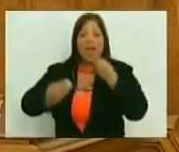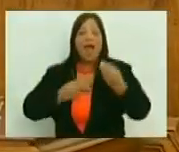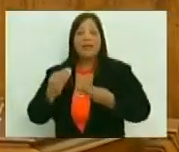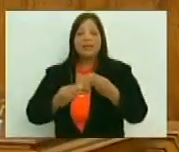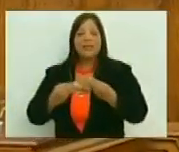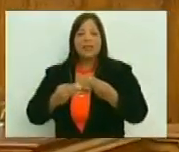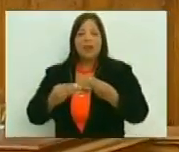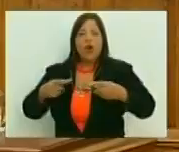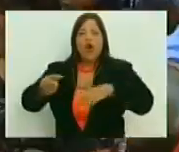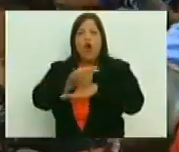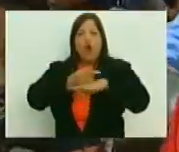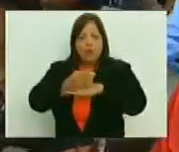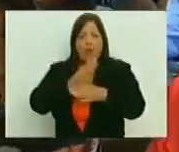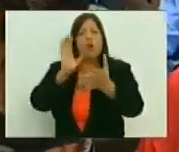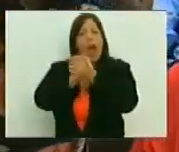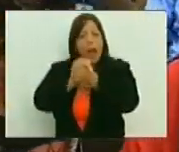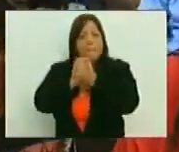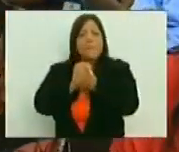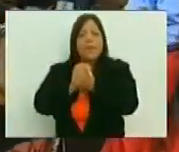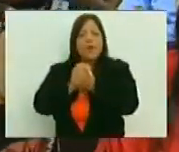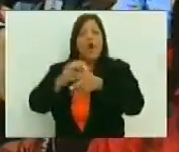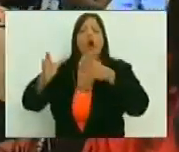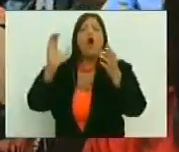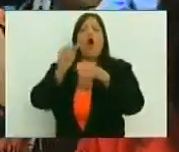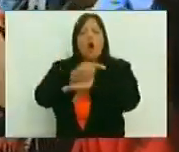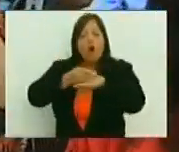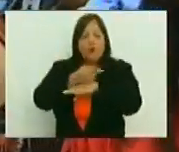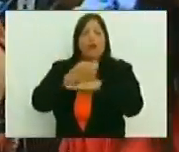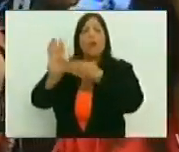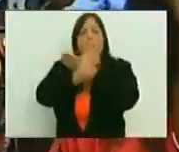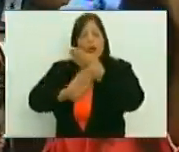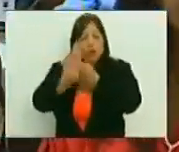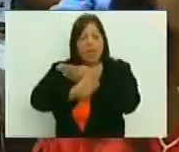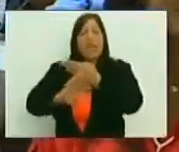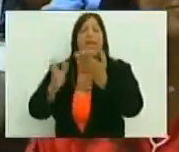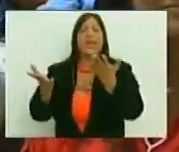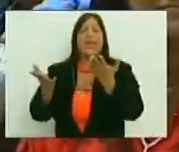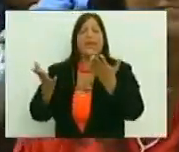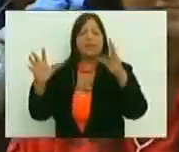porque contamos, con un gobierno amigo, con un gobierno, que nos protege, para eso,